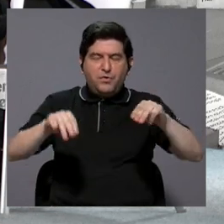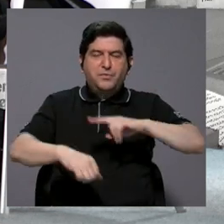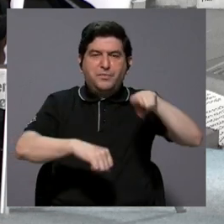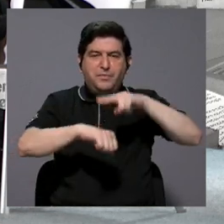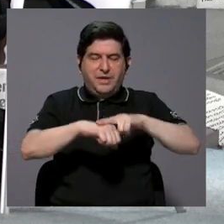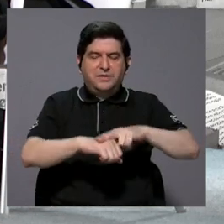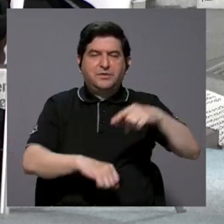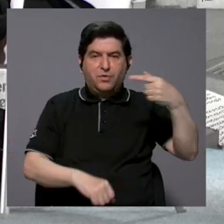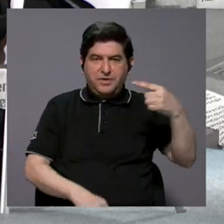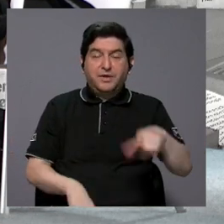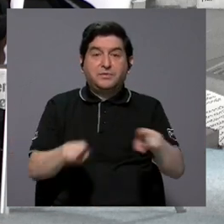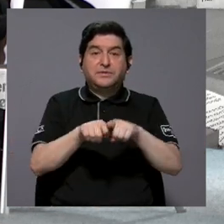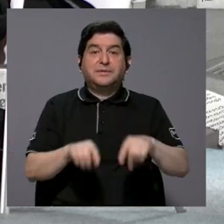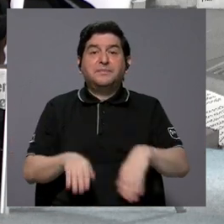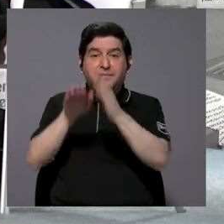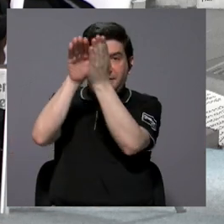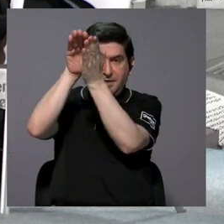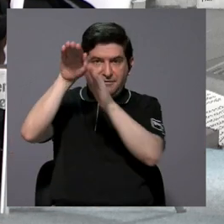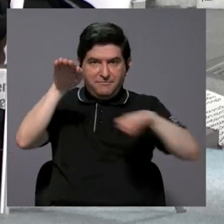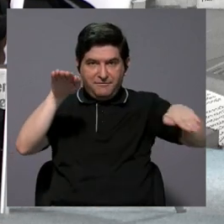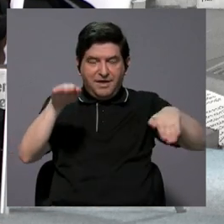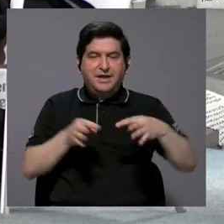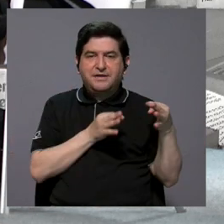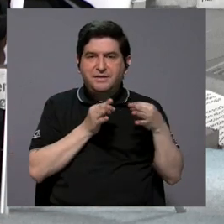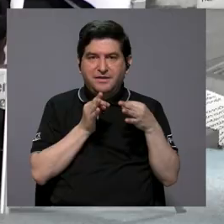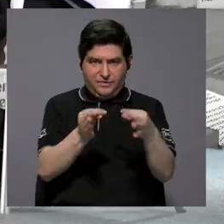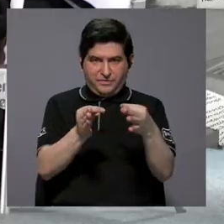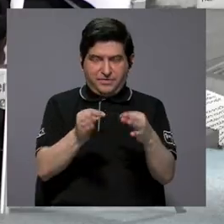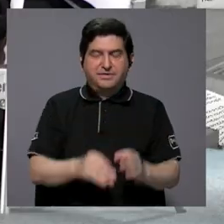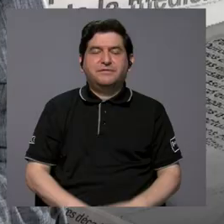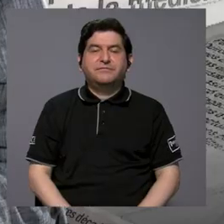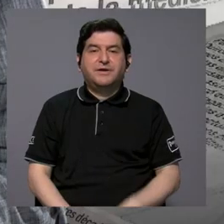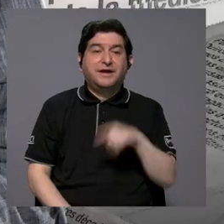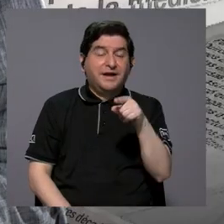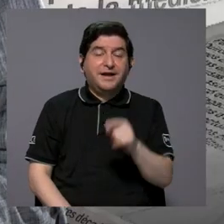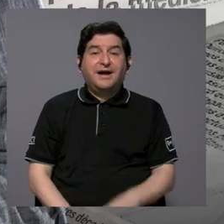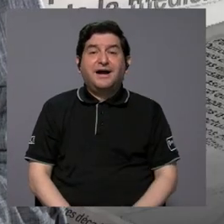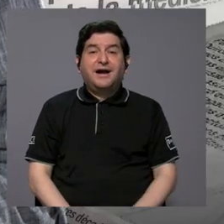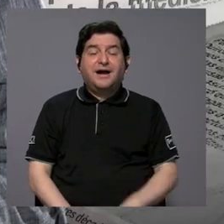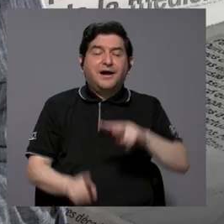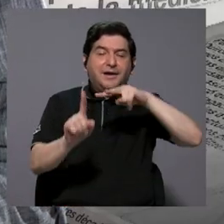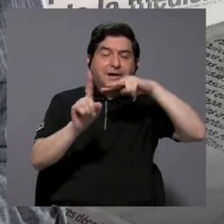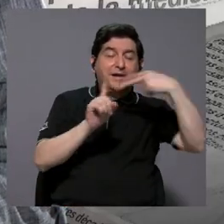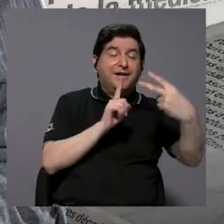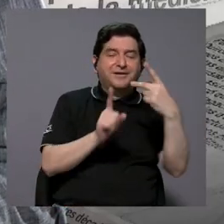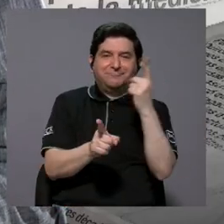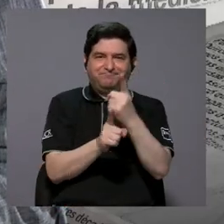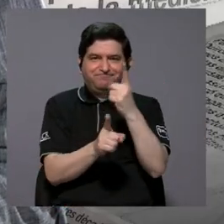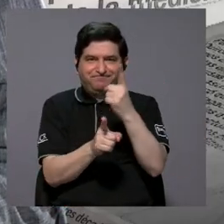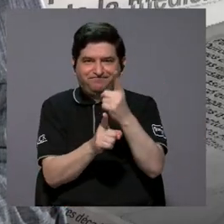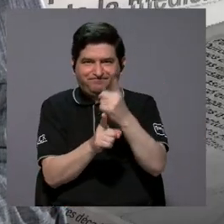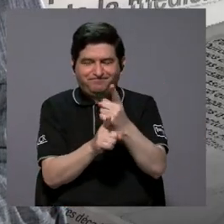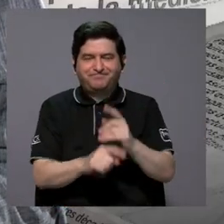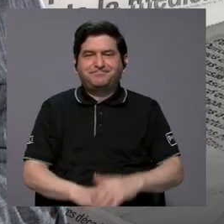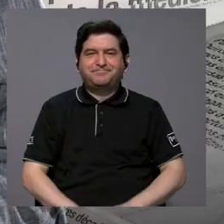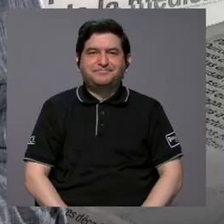de Turrialba y es aquí donde fue visionaria la